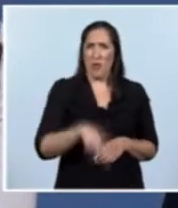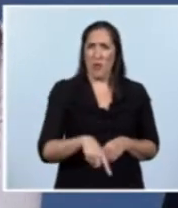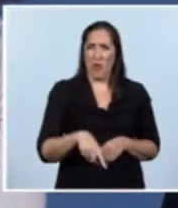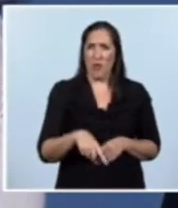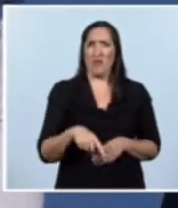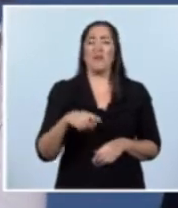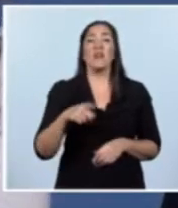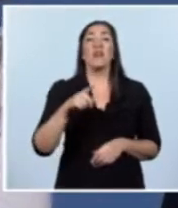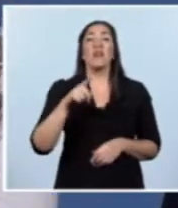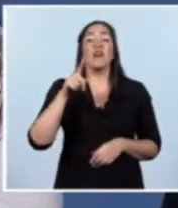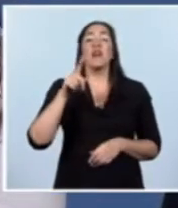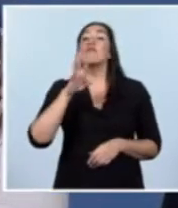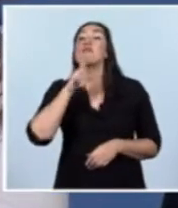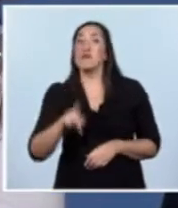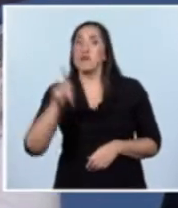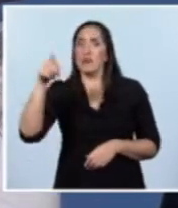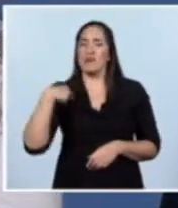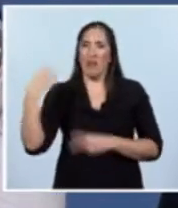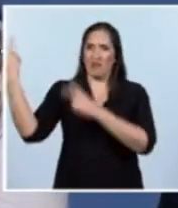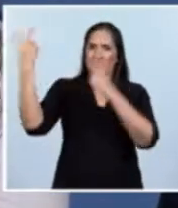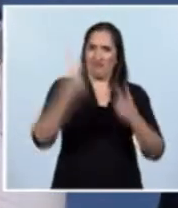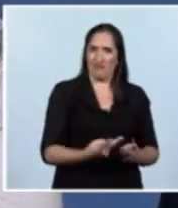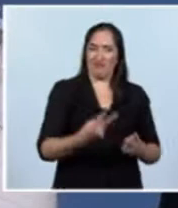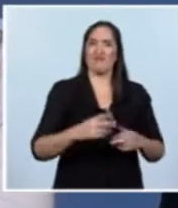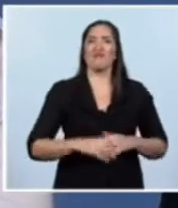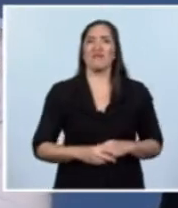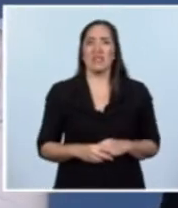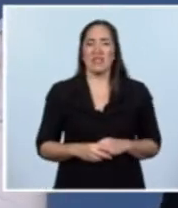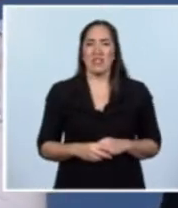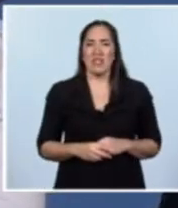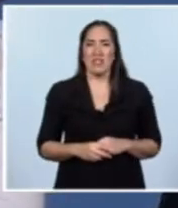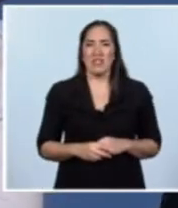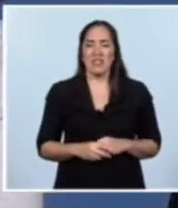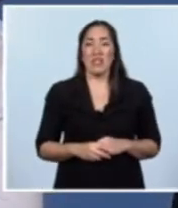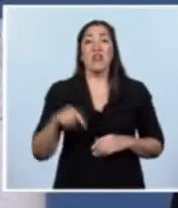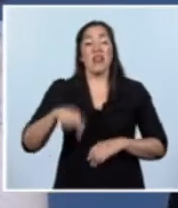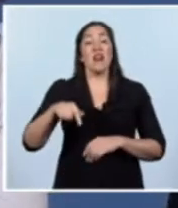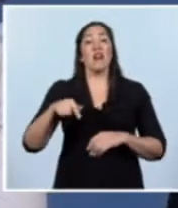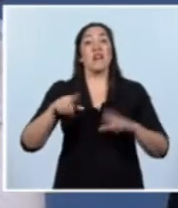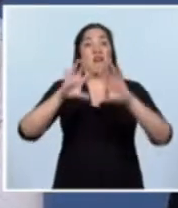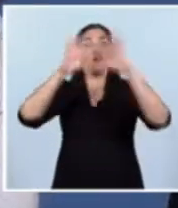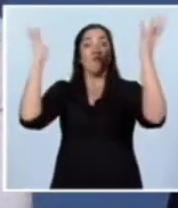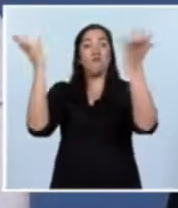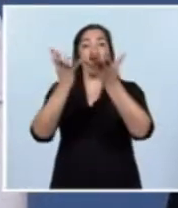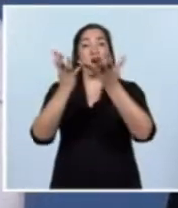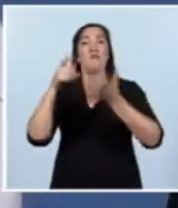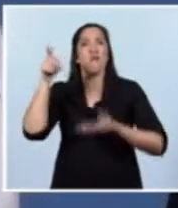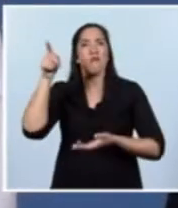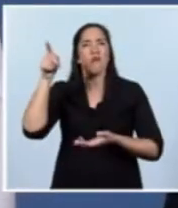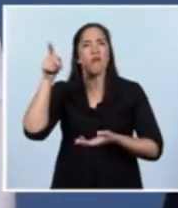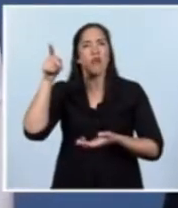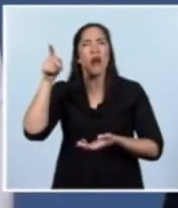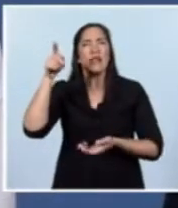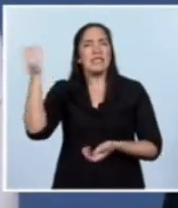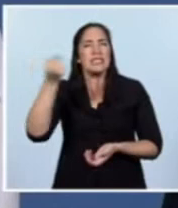Rusia, de uno de los nuevos actores a nivel global y la intención y el